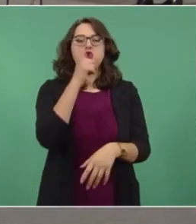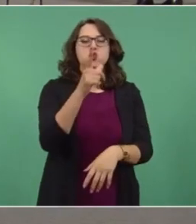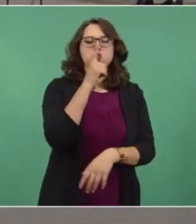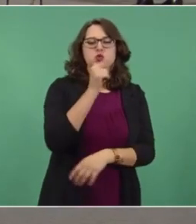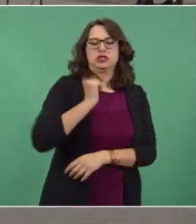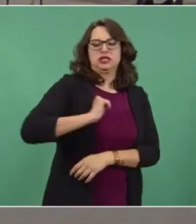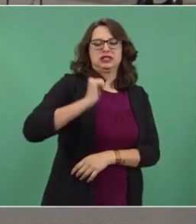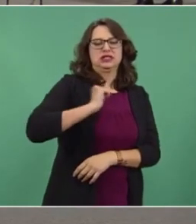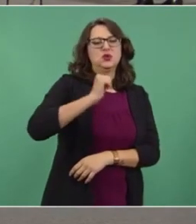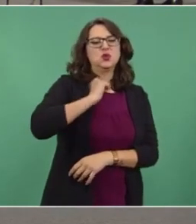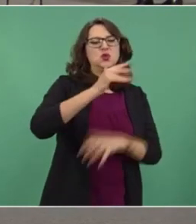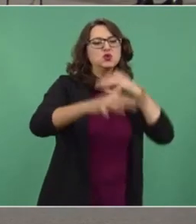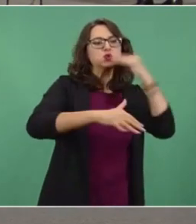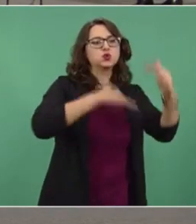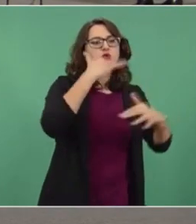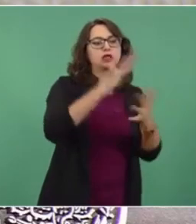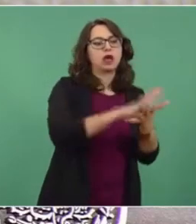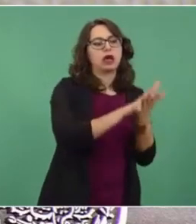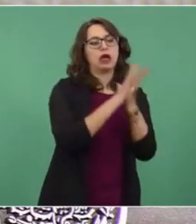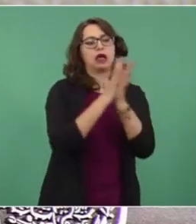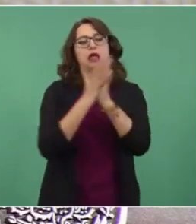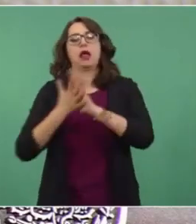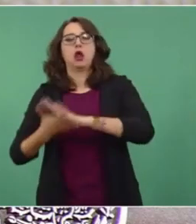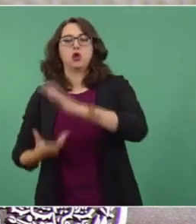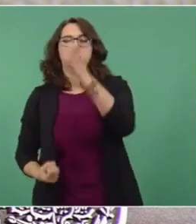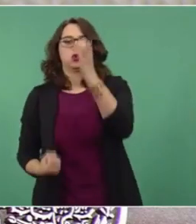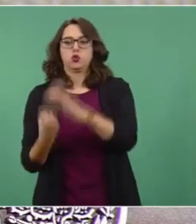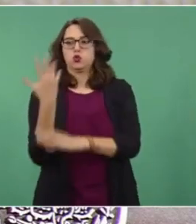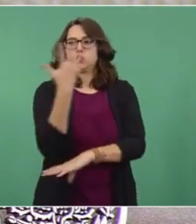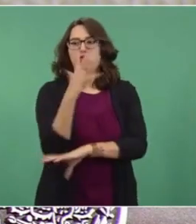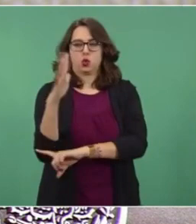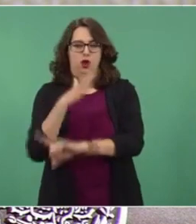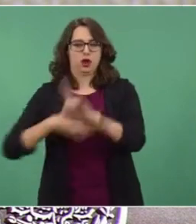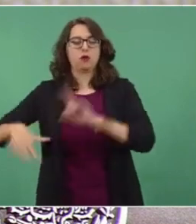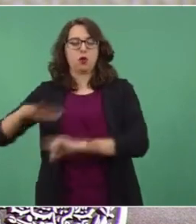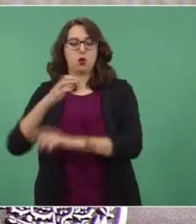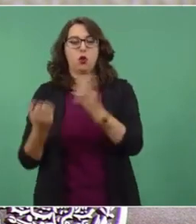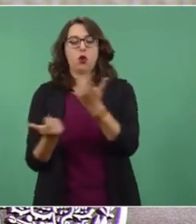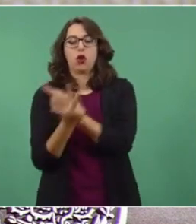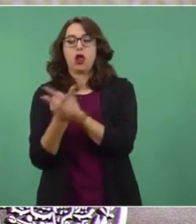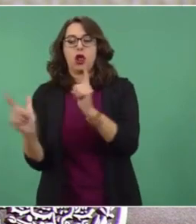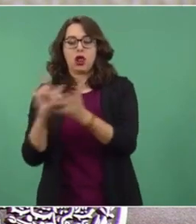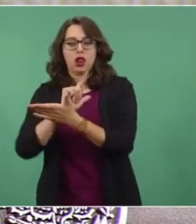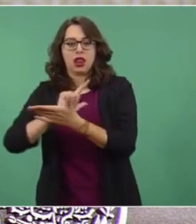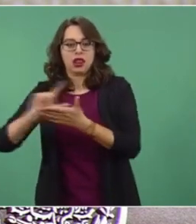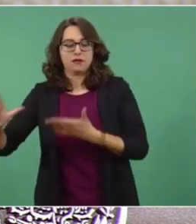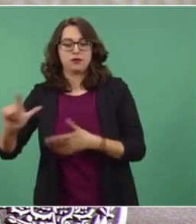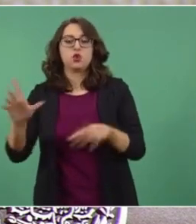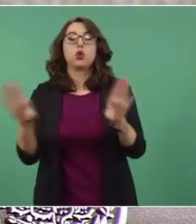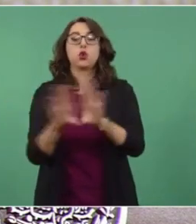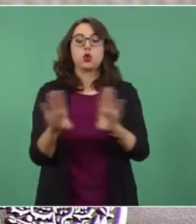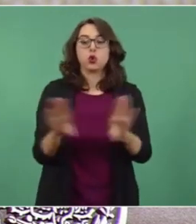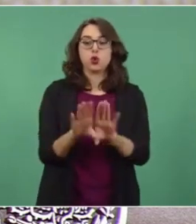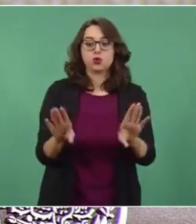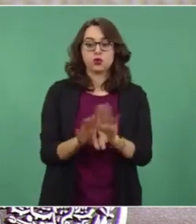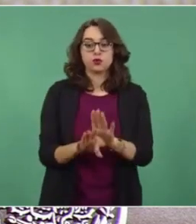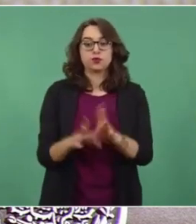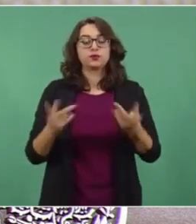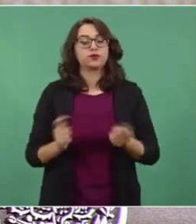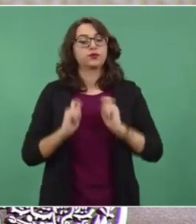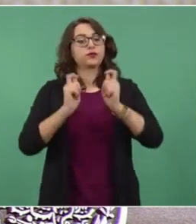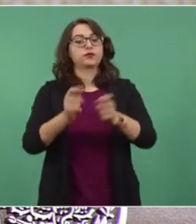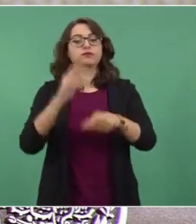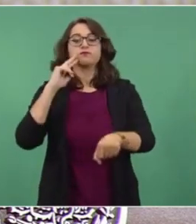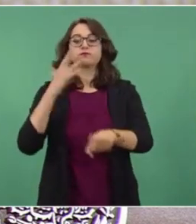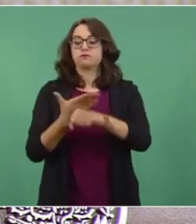donde corresponde exclusivamente a la nación el área estratégica de la electricidad, consistente